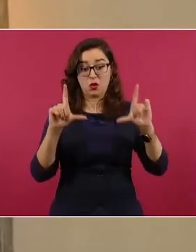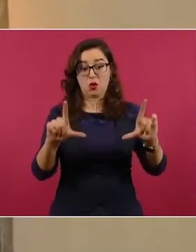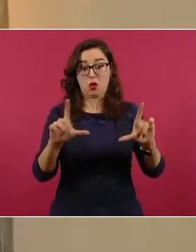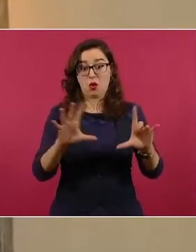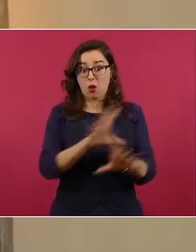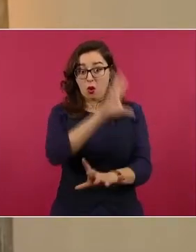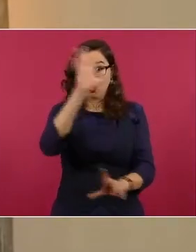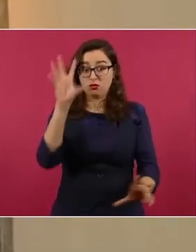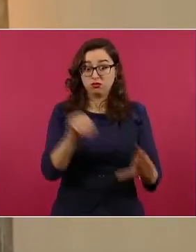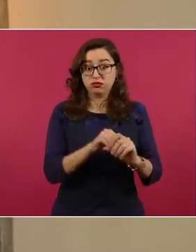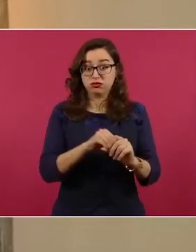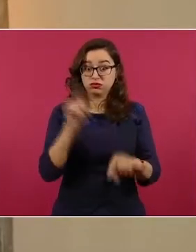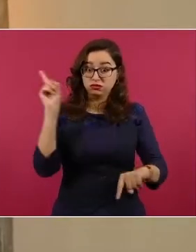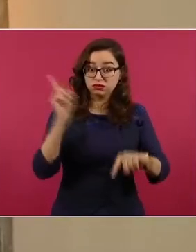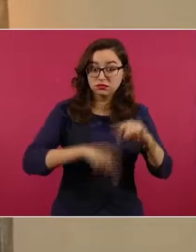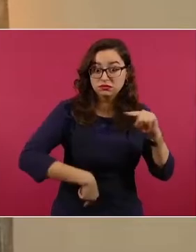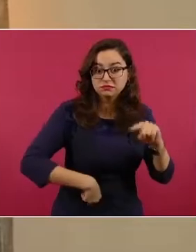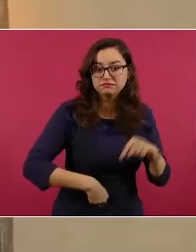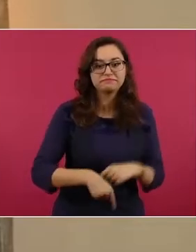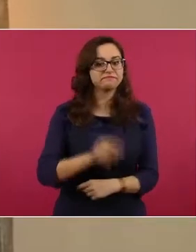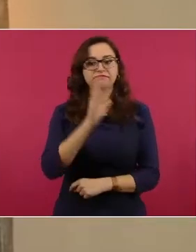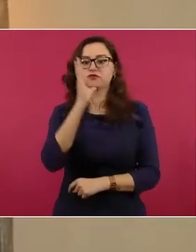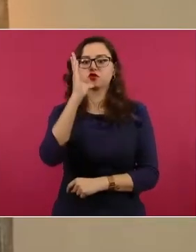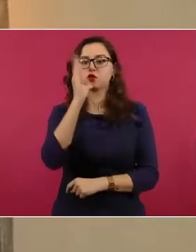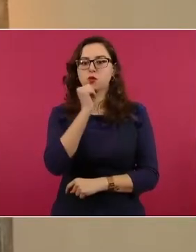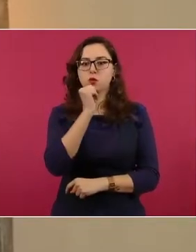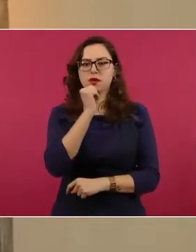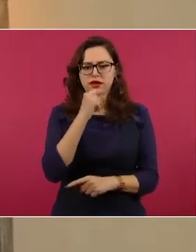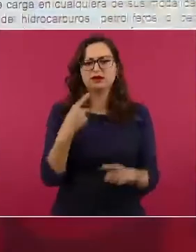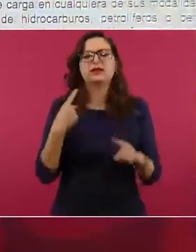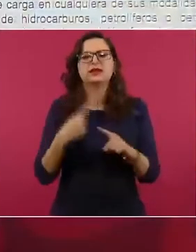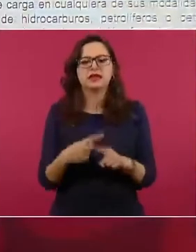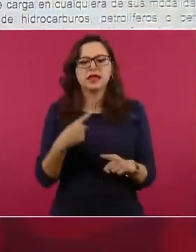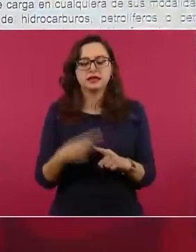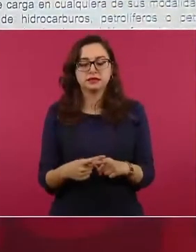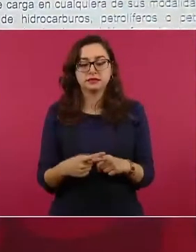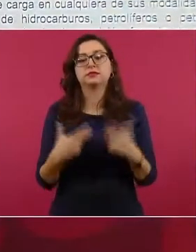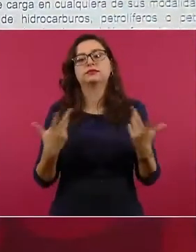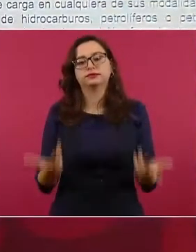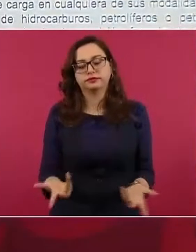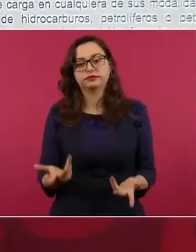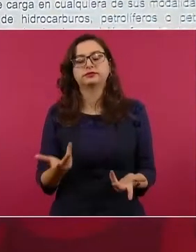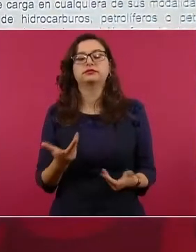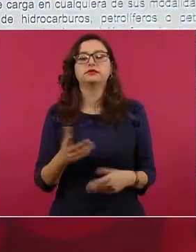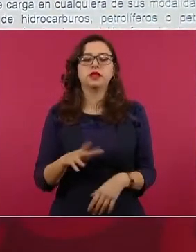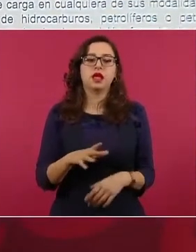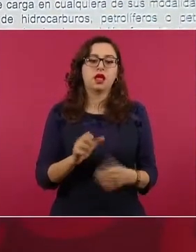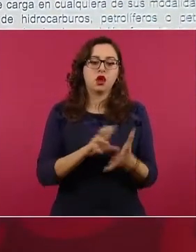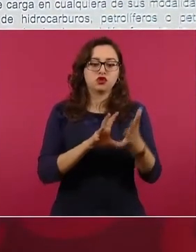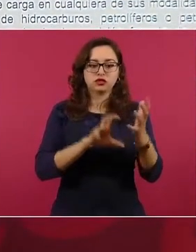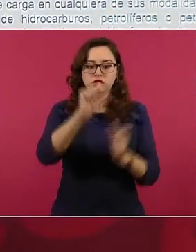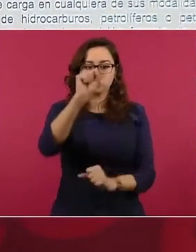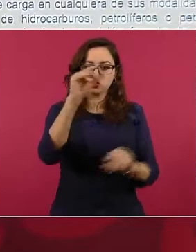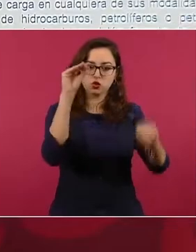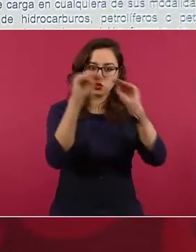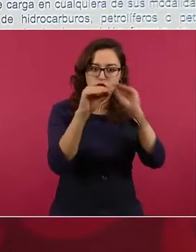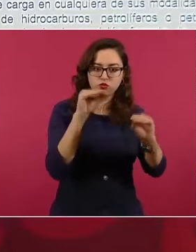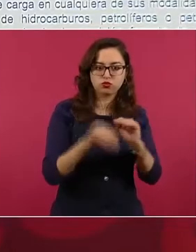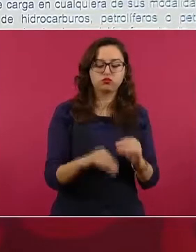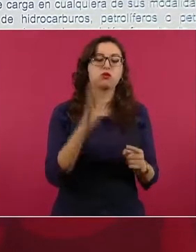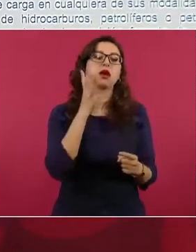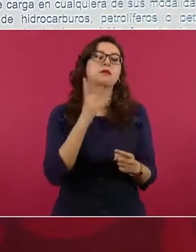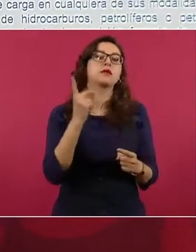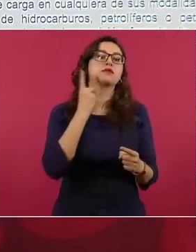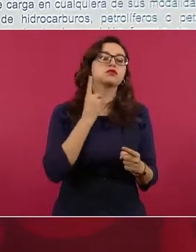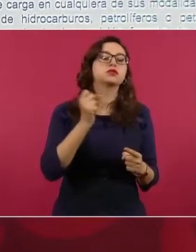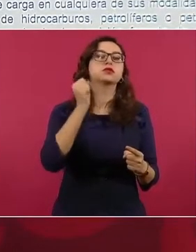constitucional, sólo lo puede hacer el Poder Constituyente Permanente, integrado por las dos cámaras del Congreso de la Unión,